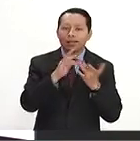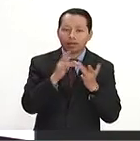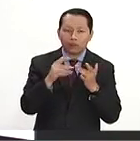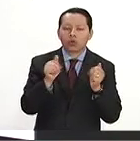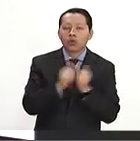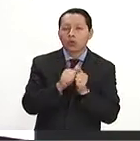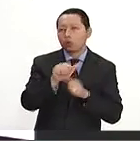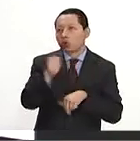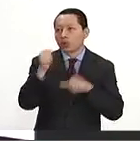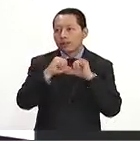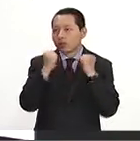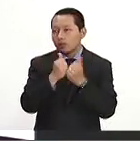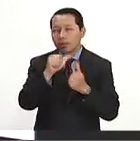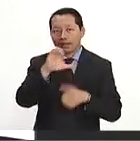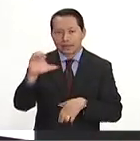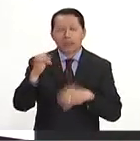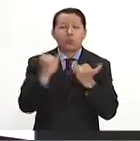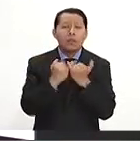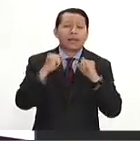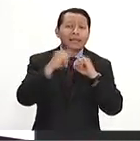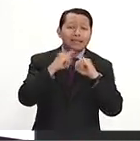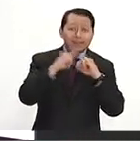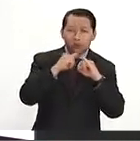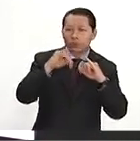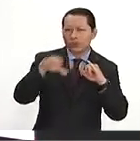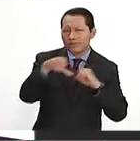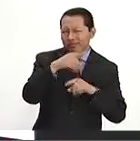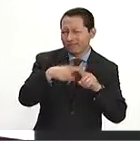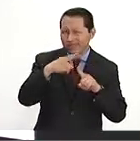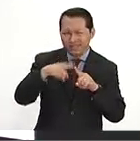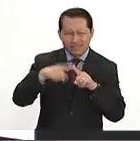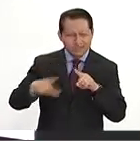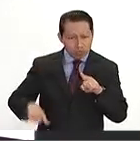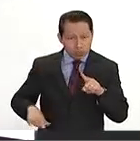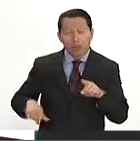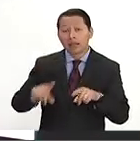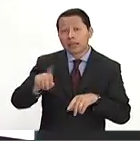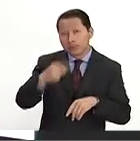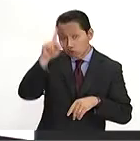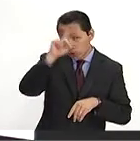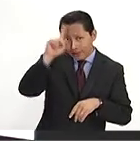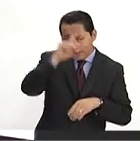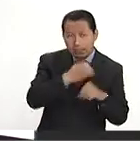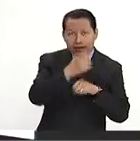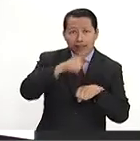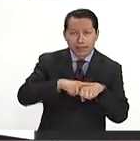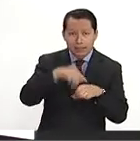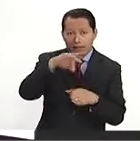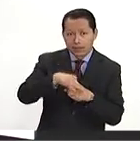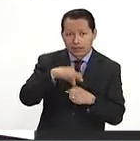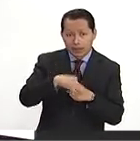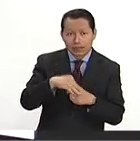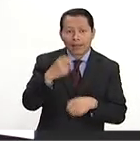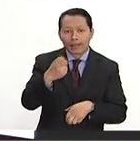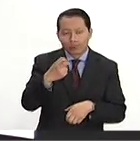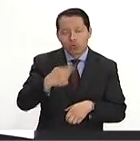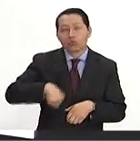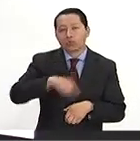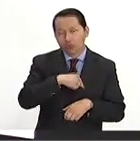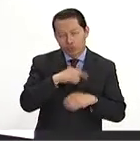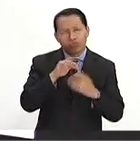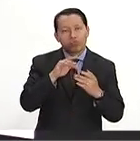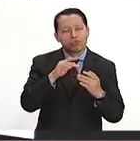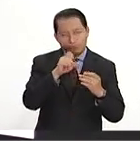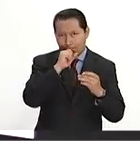otras asociaciones civiles, pero también con las instituciones del Estado. Somos consejeras estatales electorales, eso es lo que tenemos en